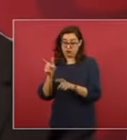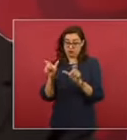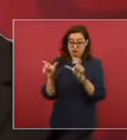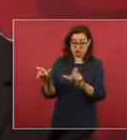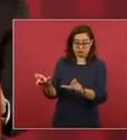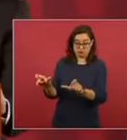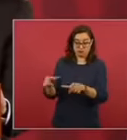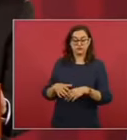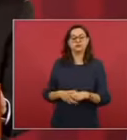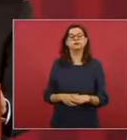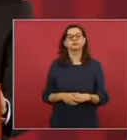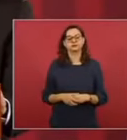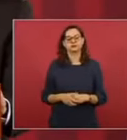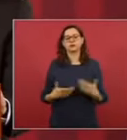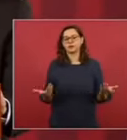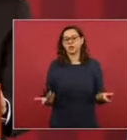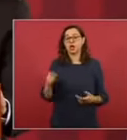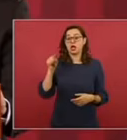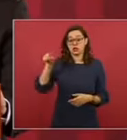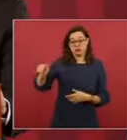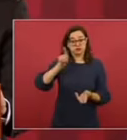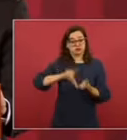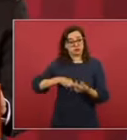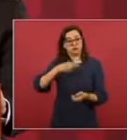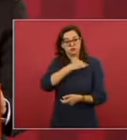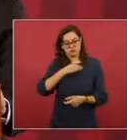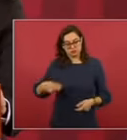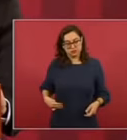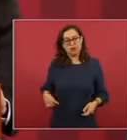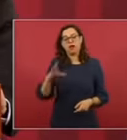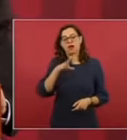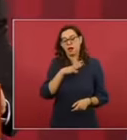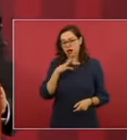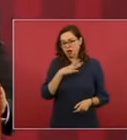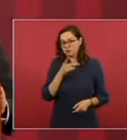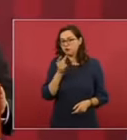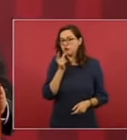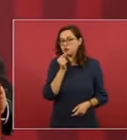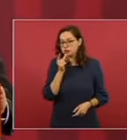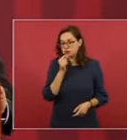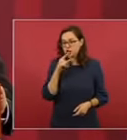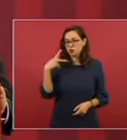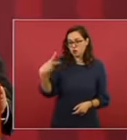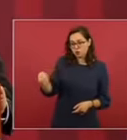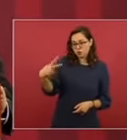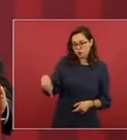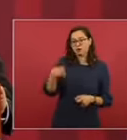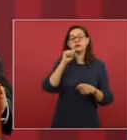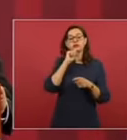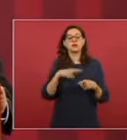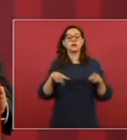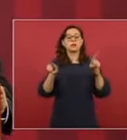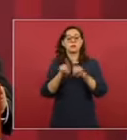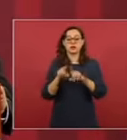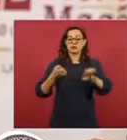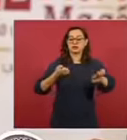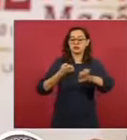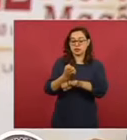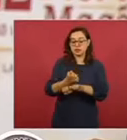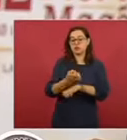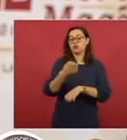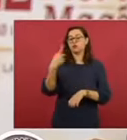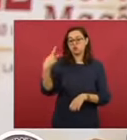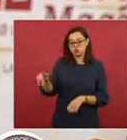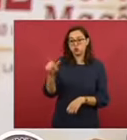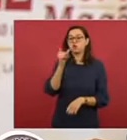tanto la Policía Municipal como la Secretaría de Seguridad Pública de Hidalgo, que son quienes actúan en un primer momento.